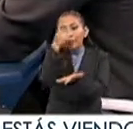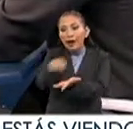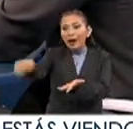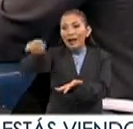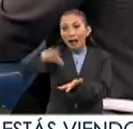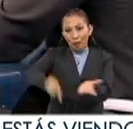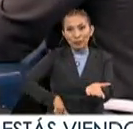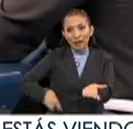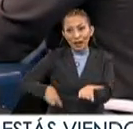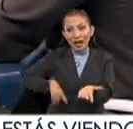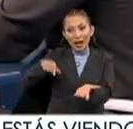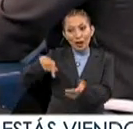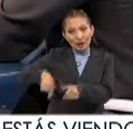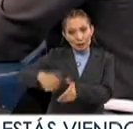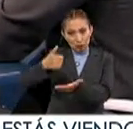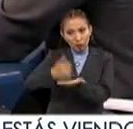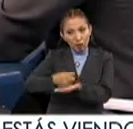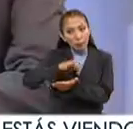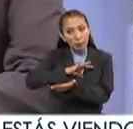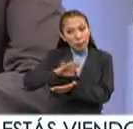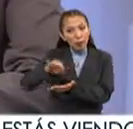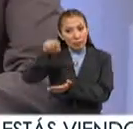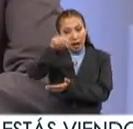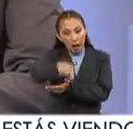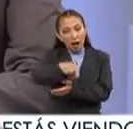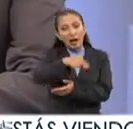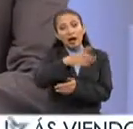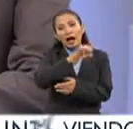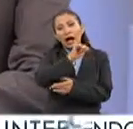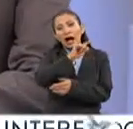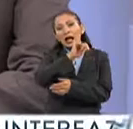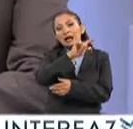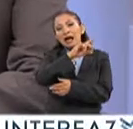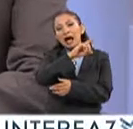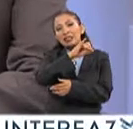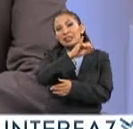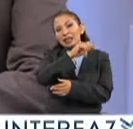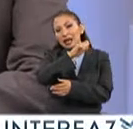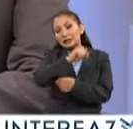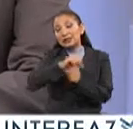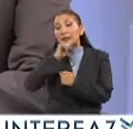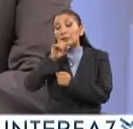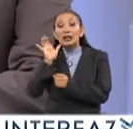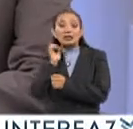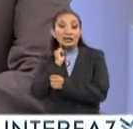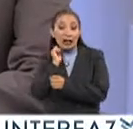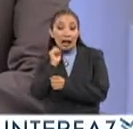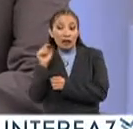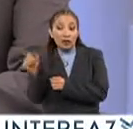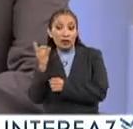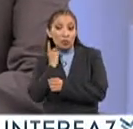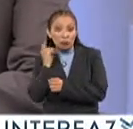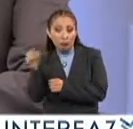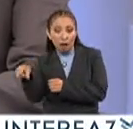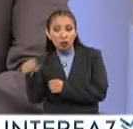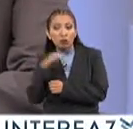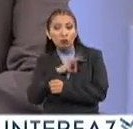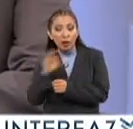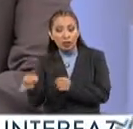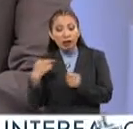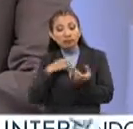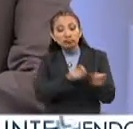los futuros gobernantes de esta Ciudad de México, tanto a nivel alcaldías como a nivel del Congreso de la Ciudad de México, tengan la